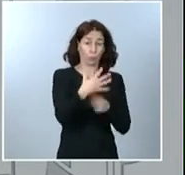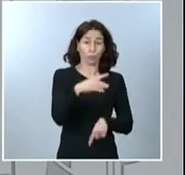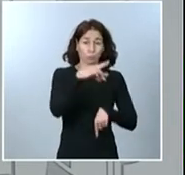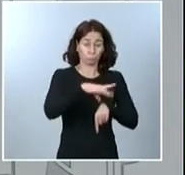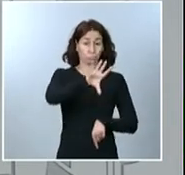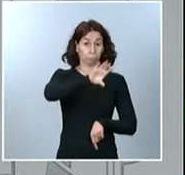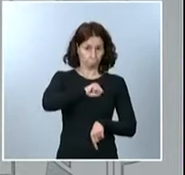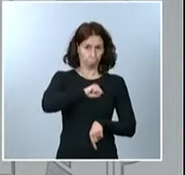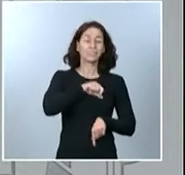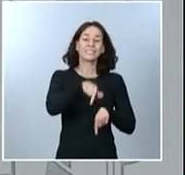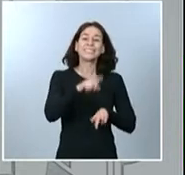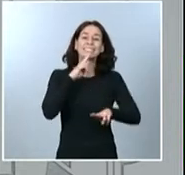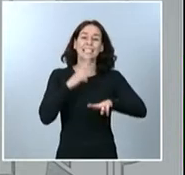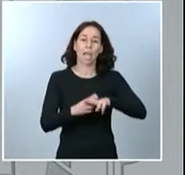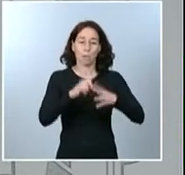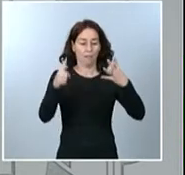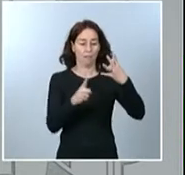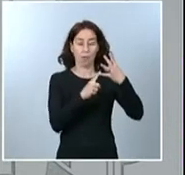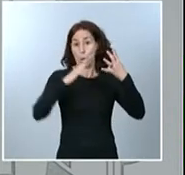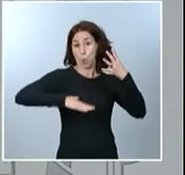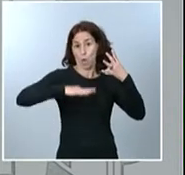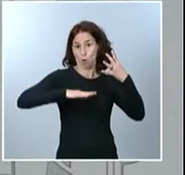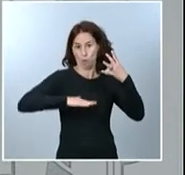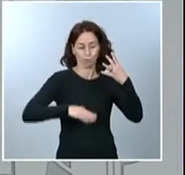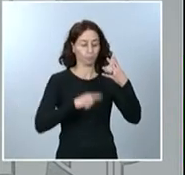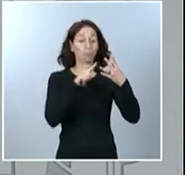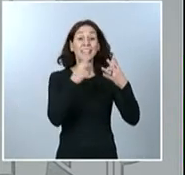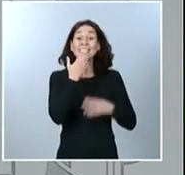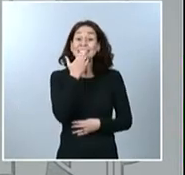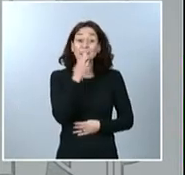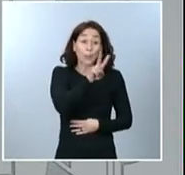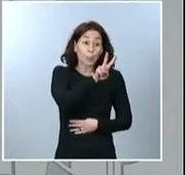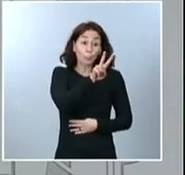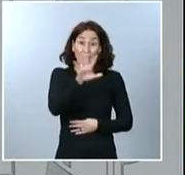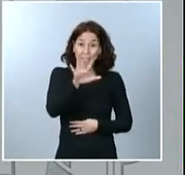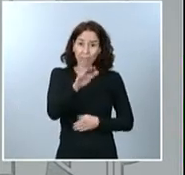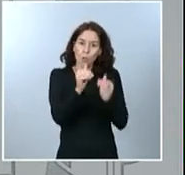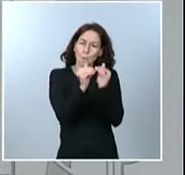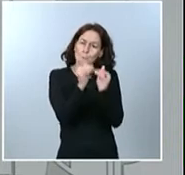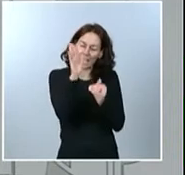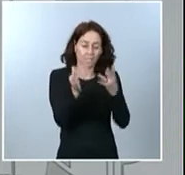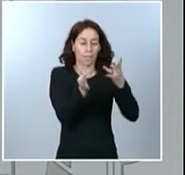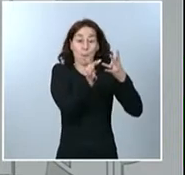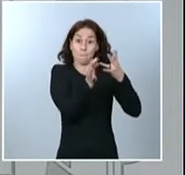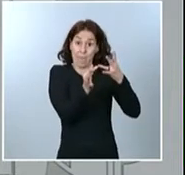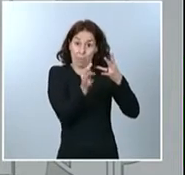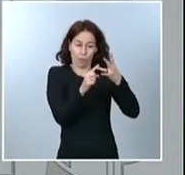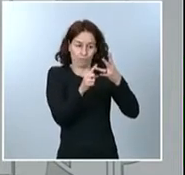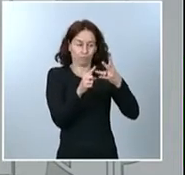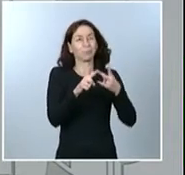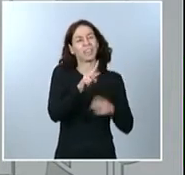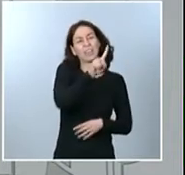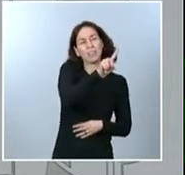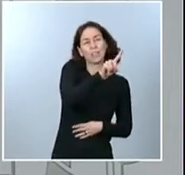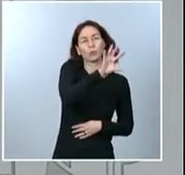de bajo riesgo. Por encima de 25, se estima de riesgo medio. Una incidencia entre 150 casos